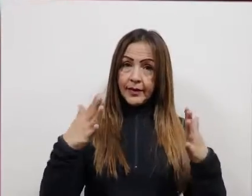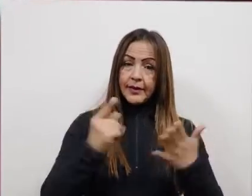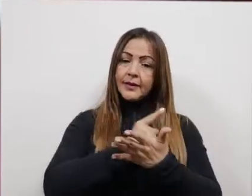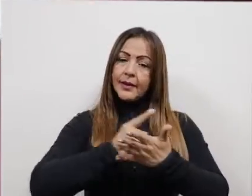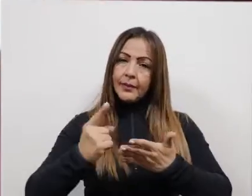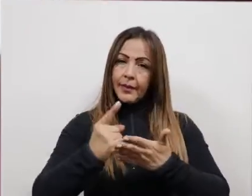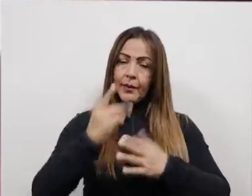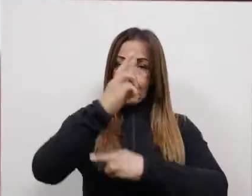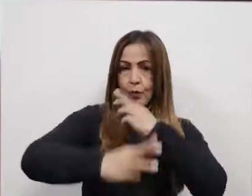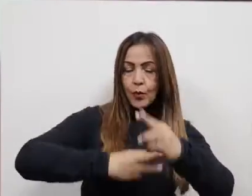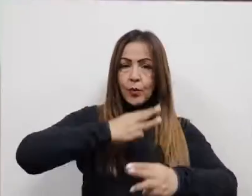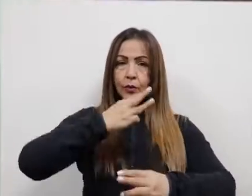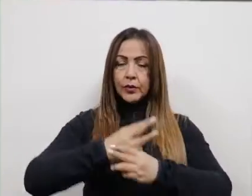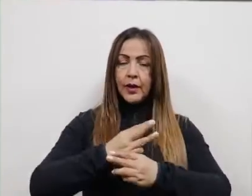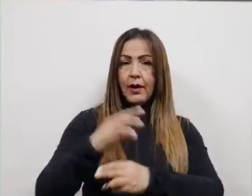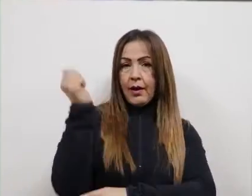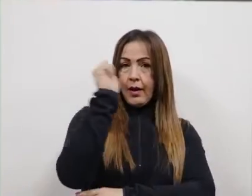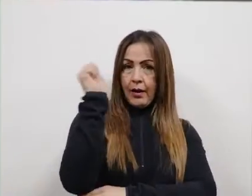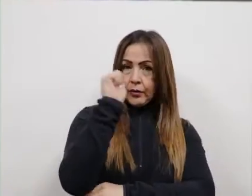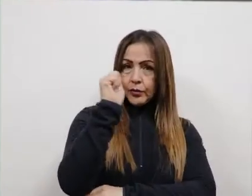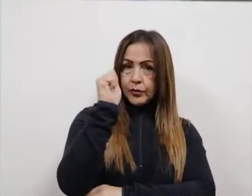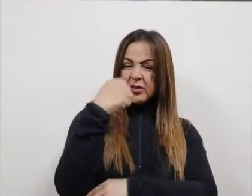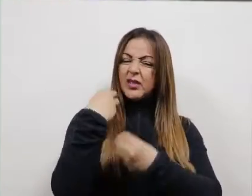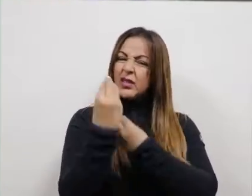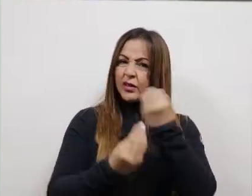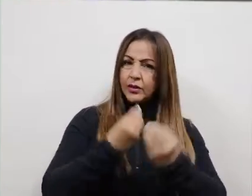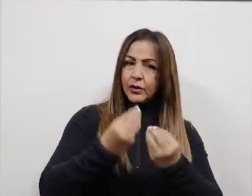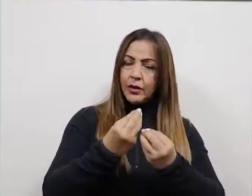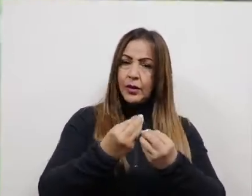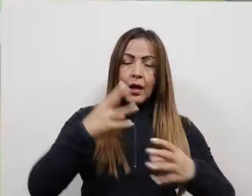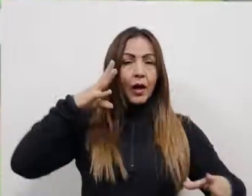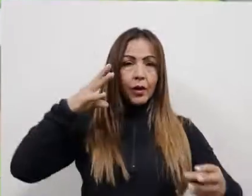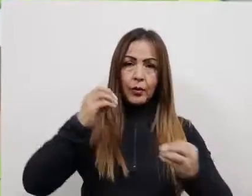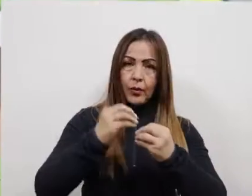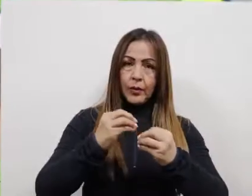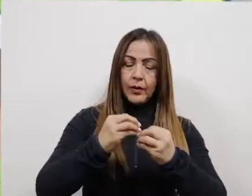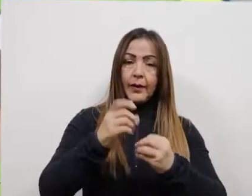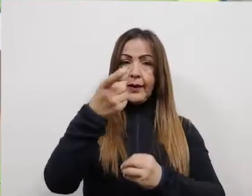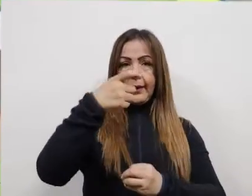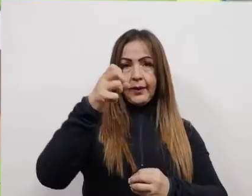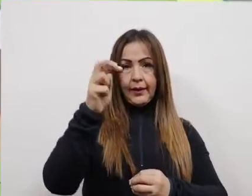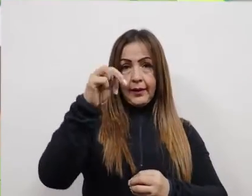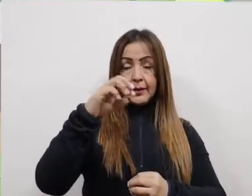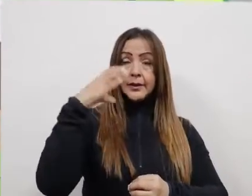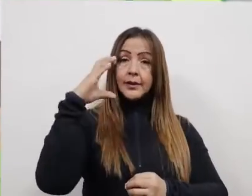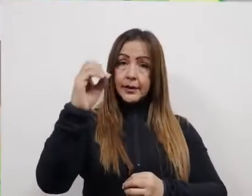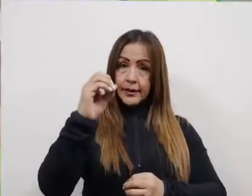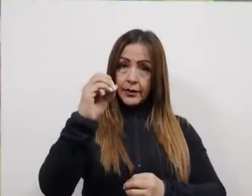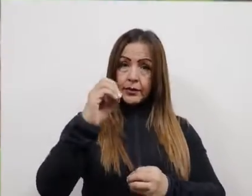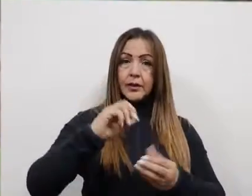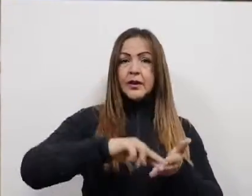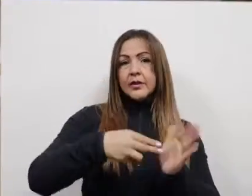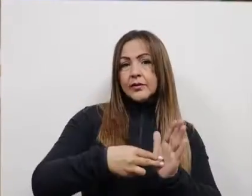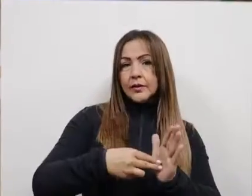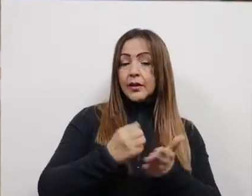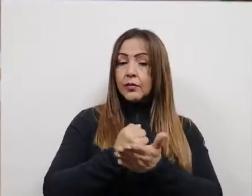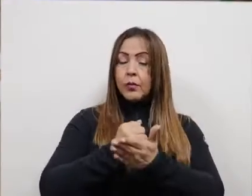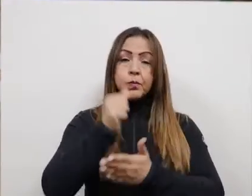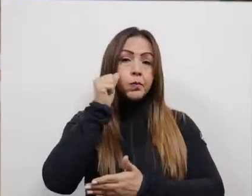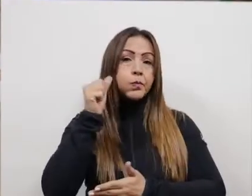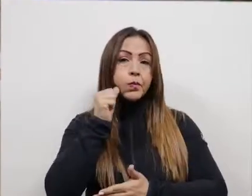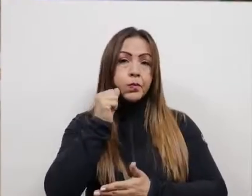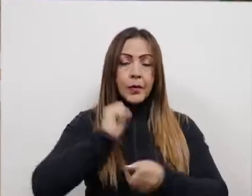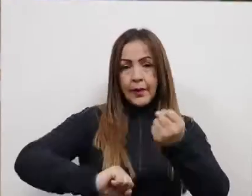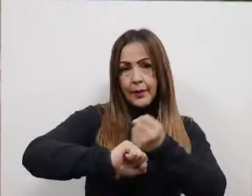celebró la Semana Mundial de la Lactancia Materna en agosto y ejecutó el Convenio Gencero para Mujeres Gestantes y Lactantes